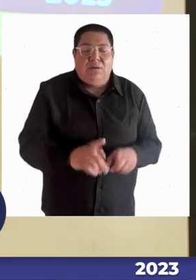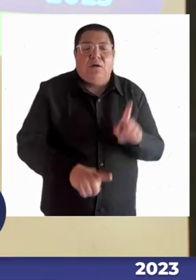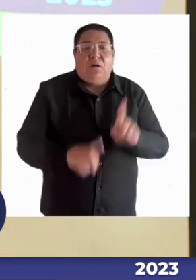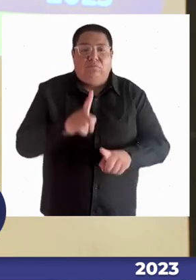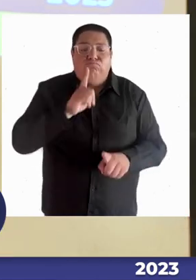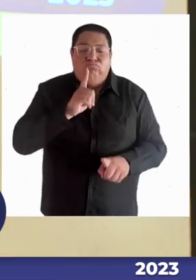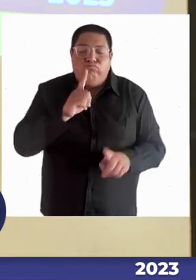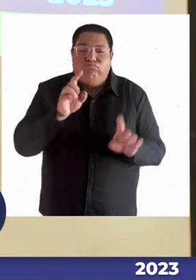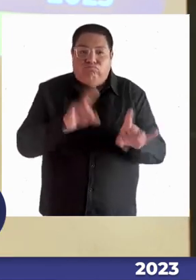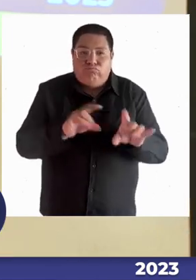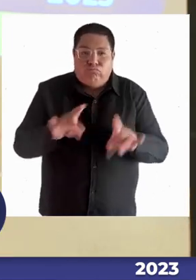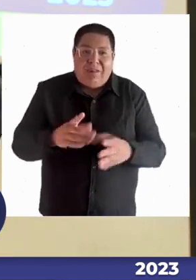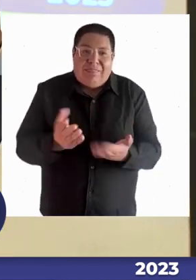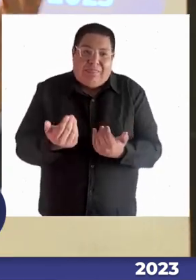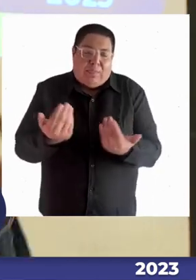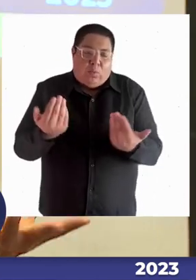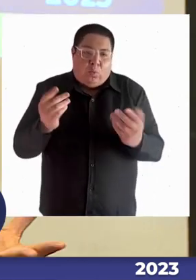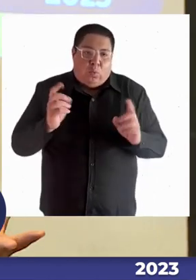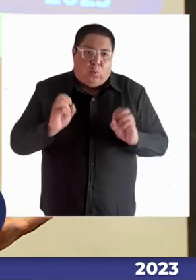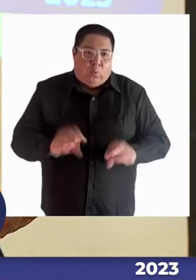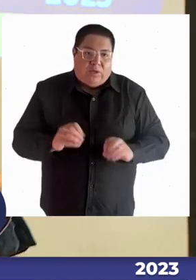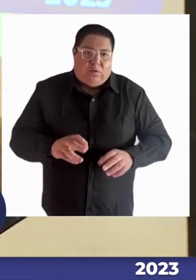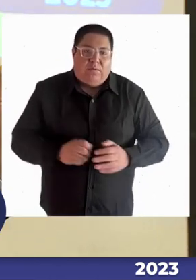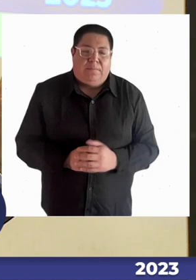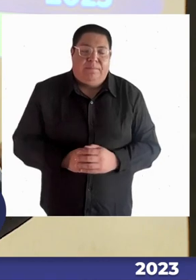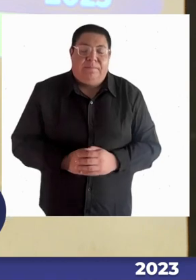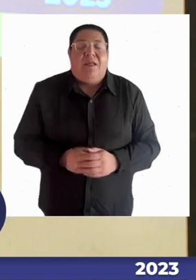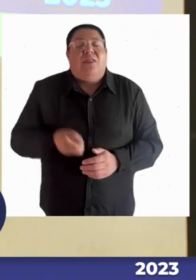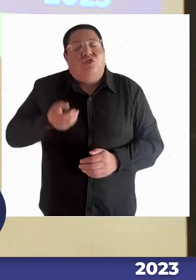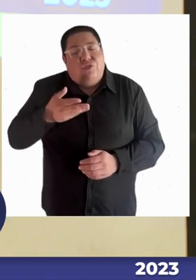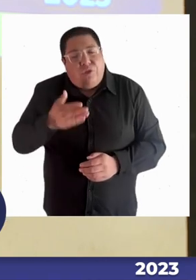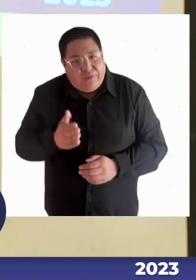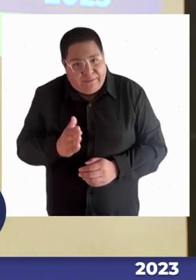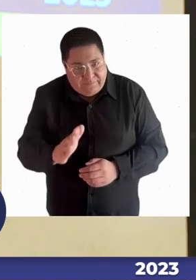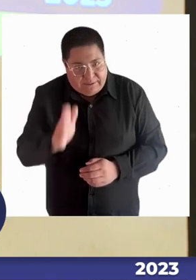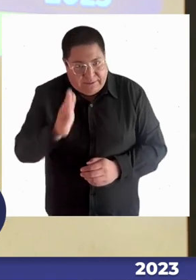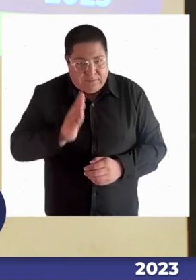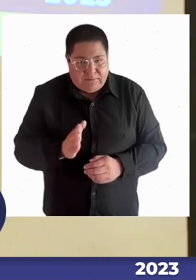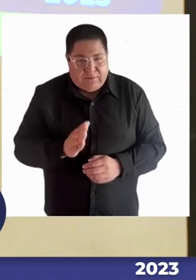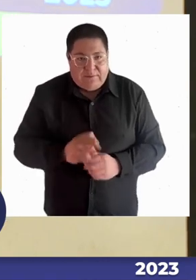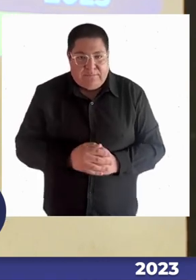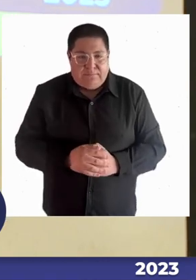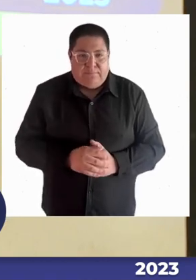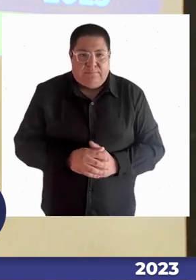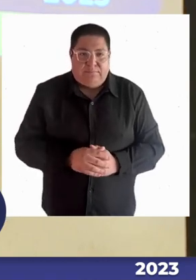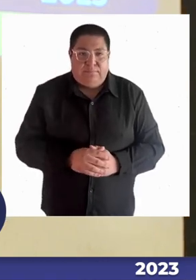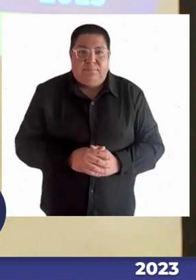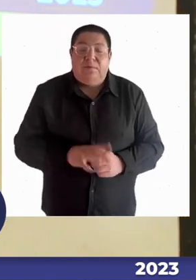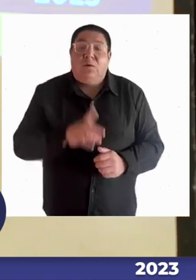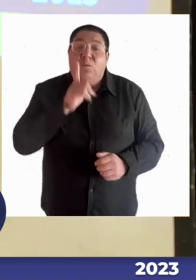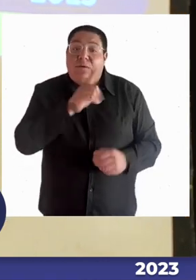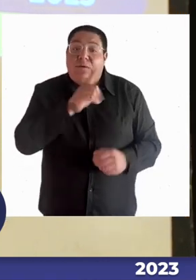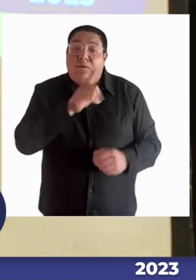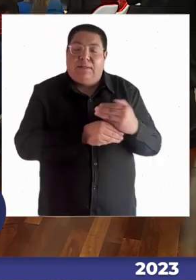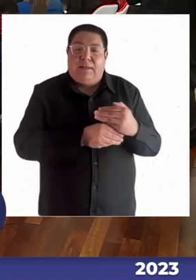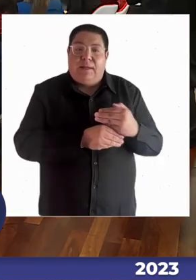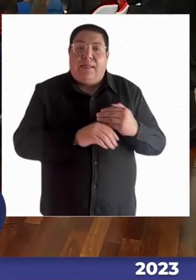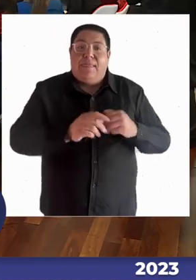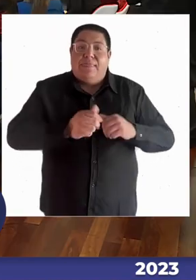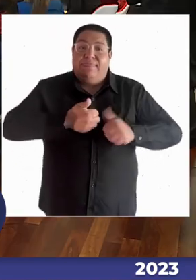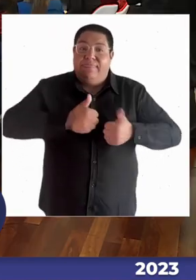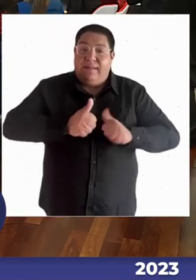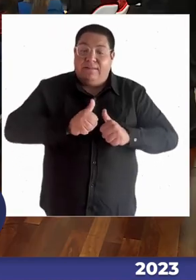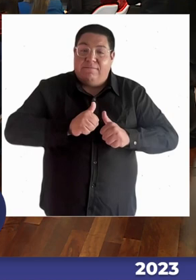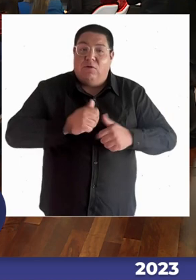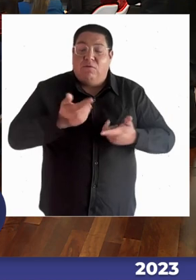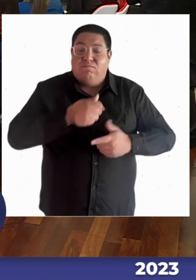de educación. Y tenemos todavía este marco de discusión. Y lo último, Paola, a propósito de los desafíos que tenemos, yo creo